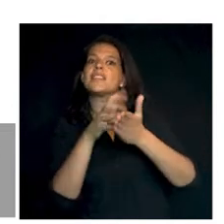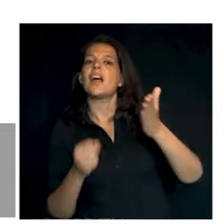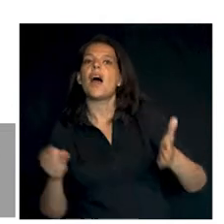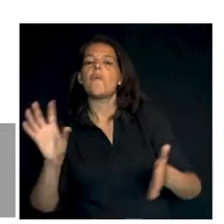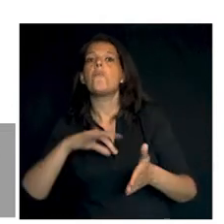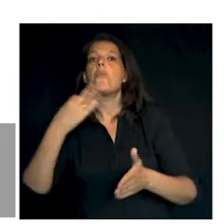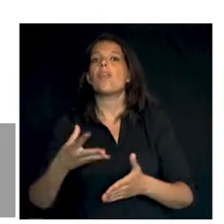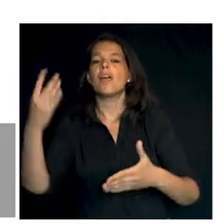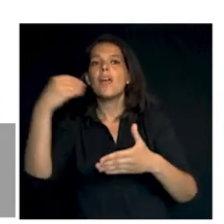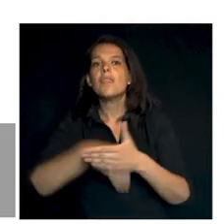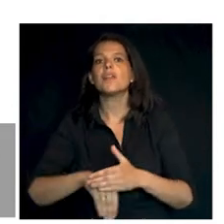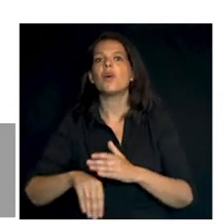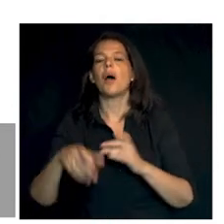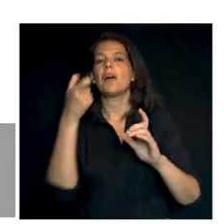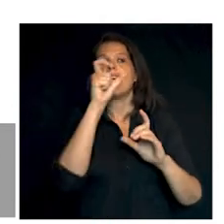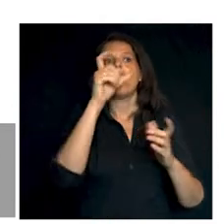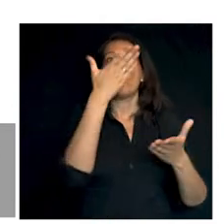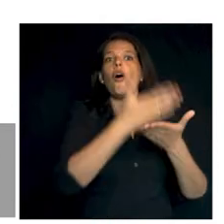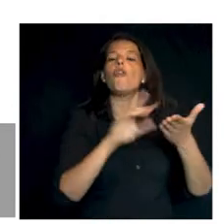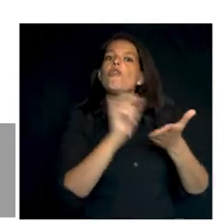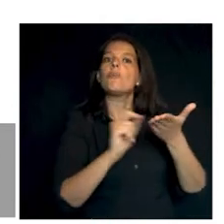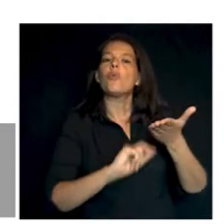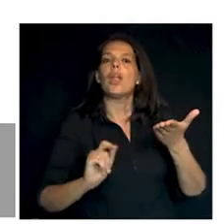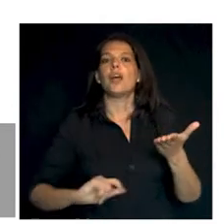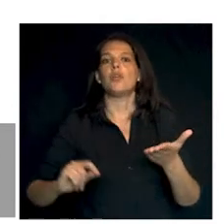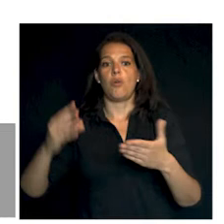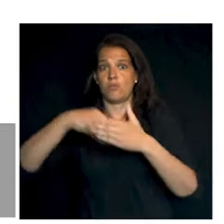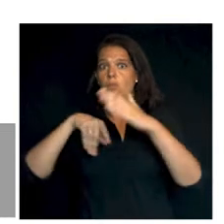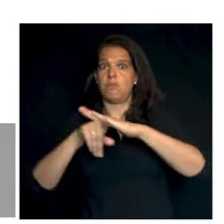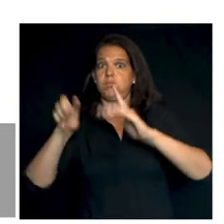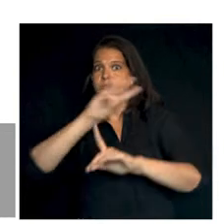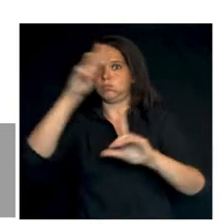apartado formularios impresos de nuestra página web.